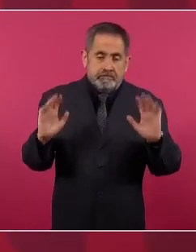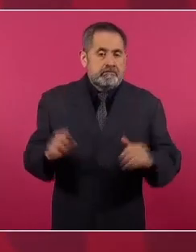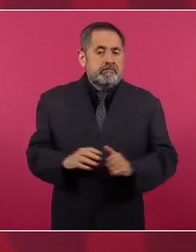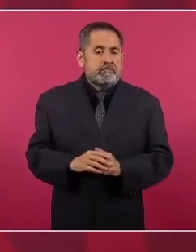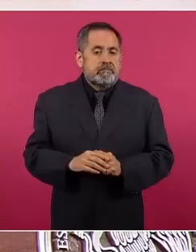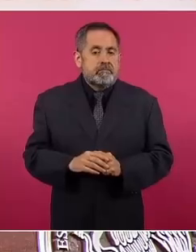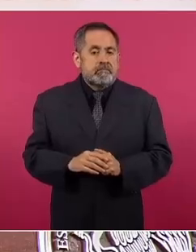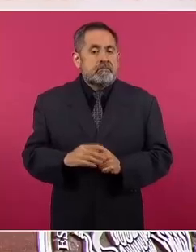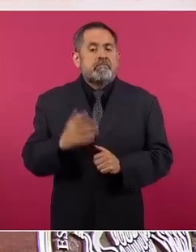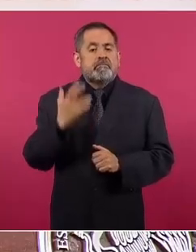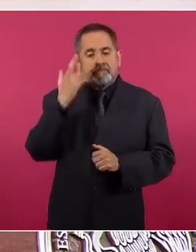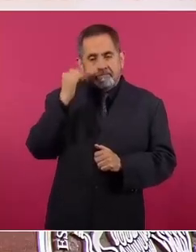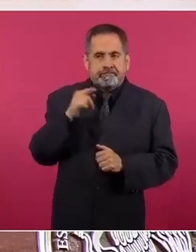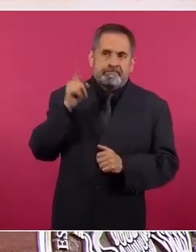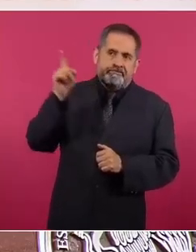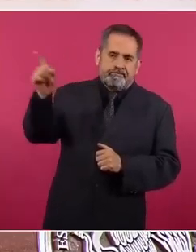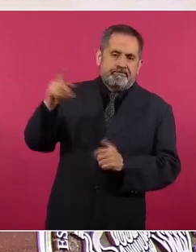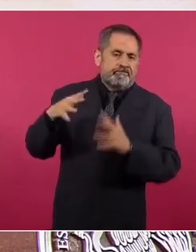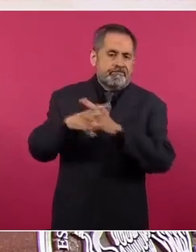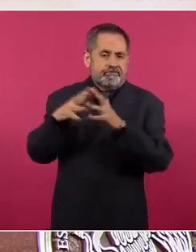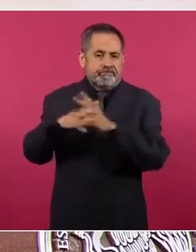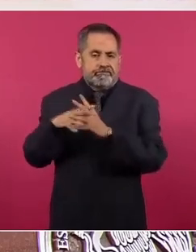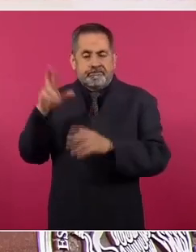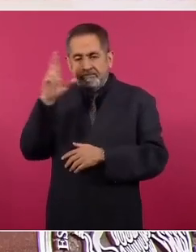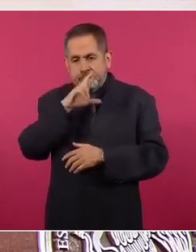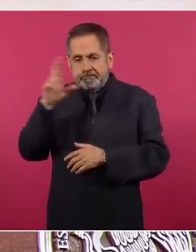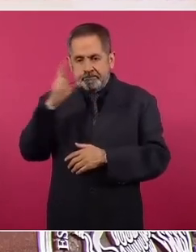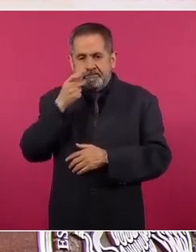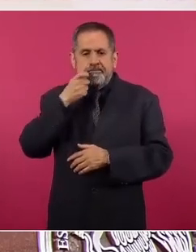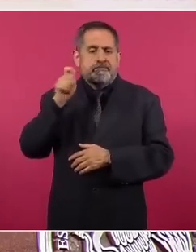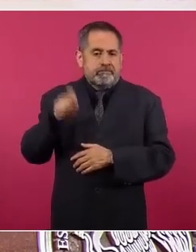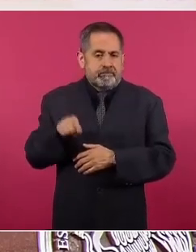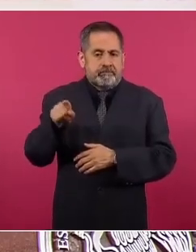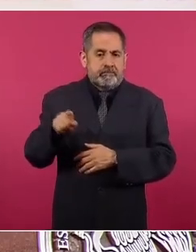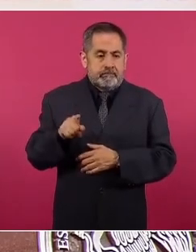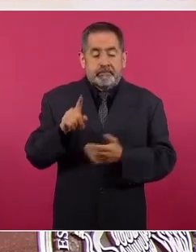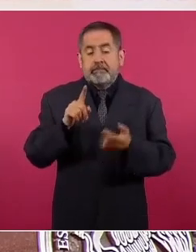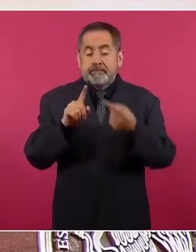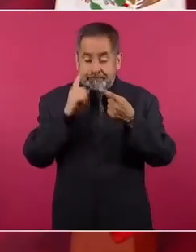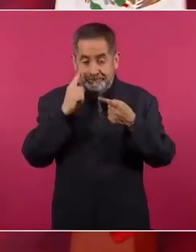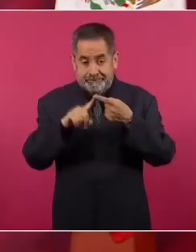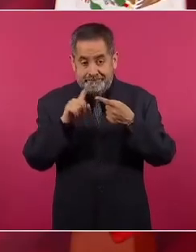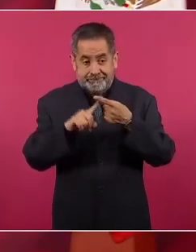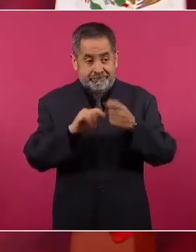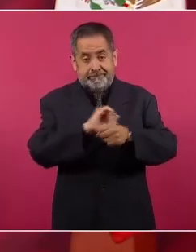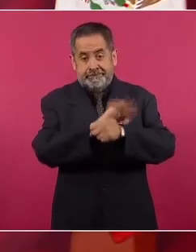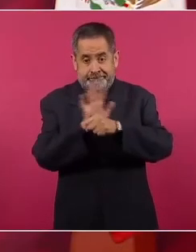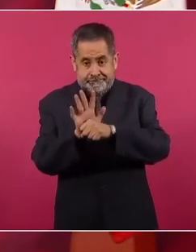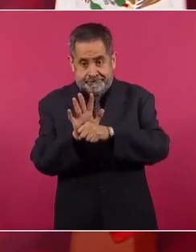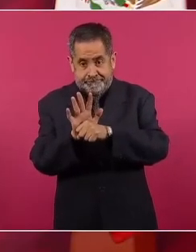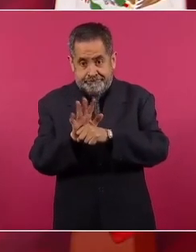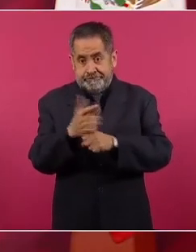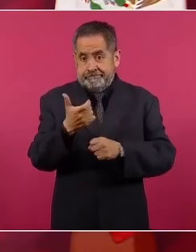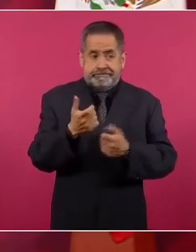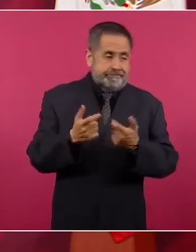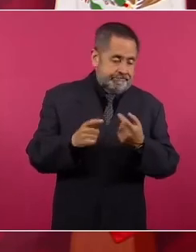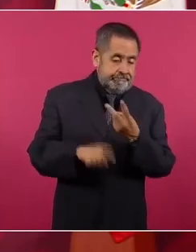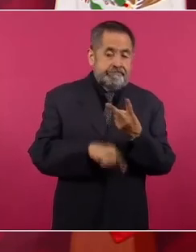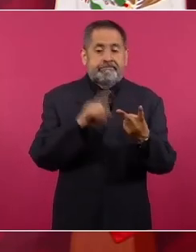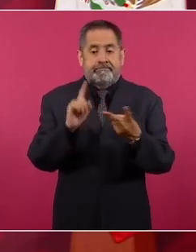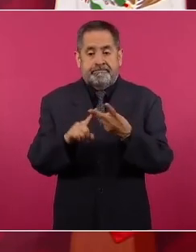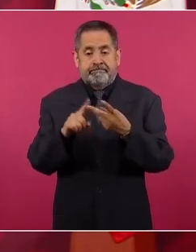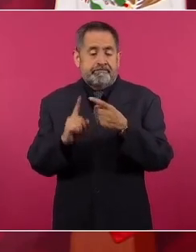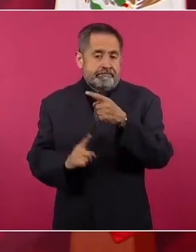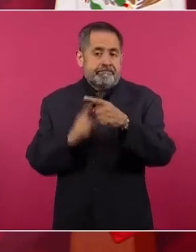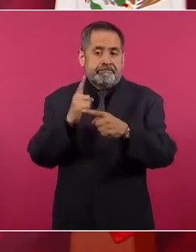precipitada por esa guerra. Ya venía el problema con la pandemia y se agravó